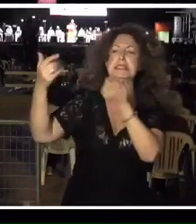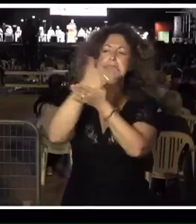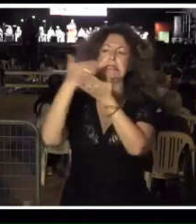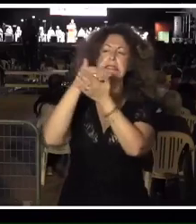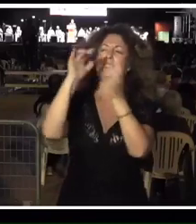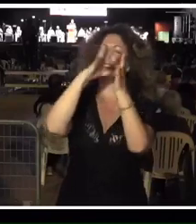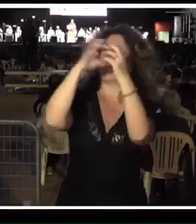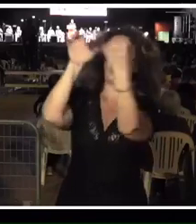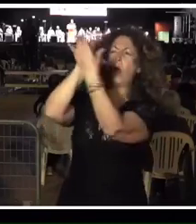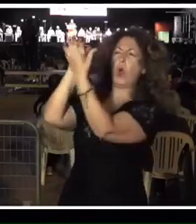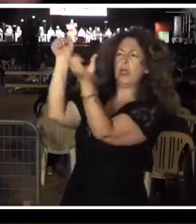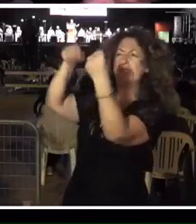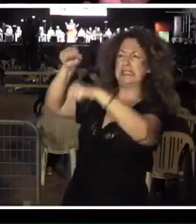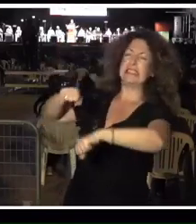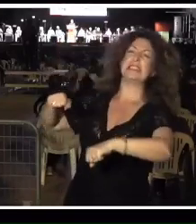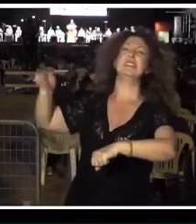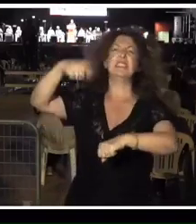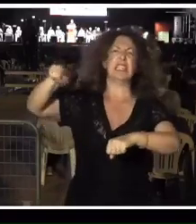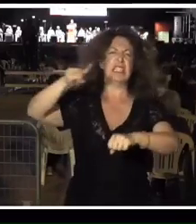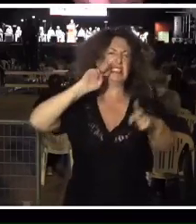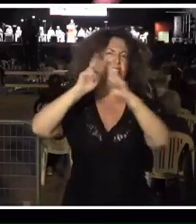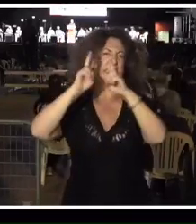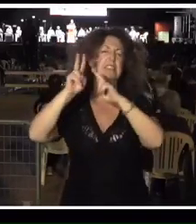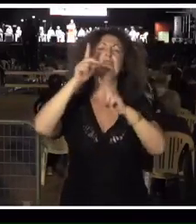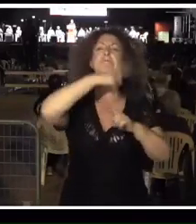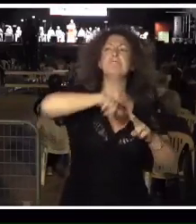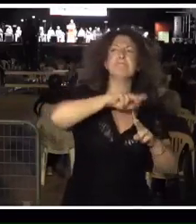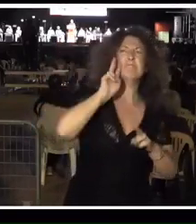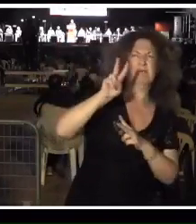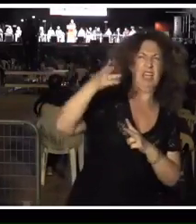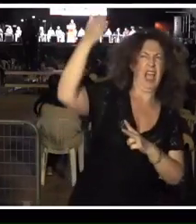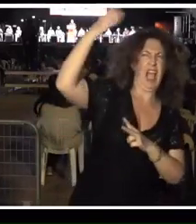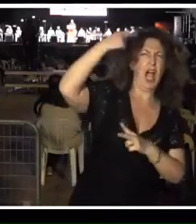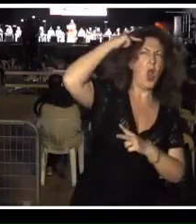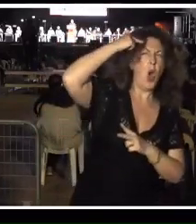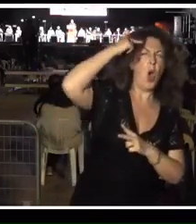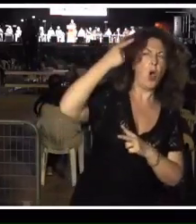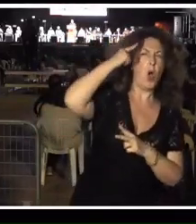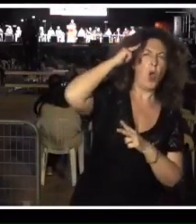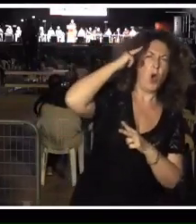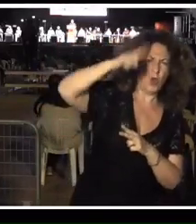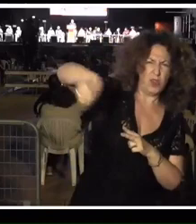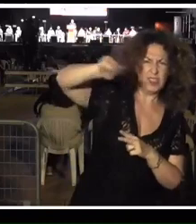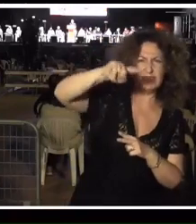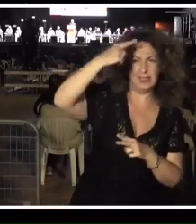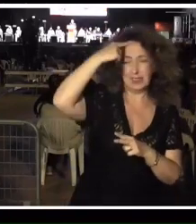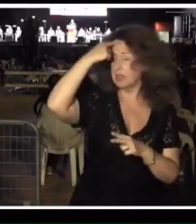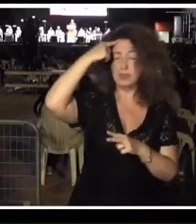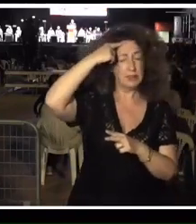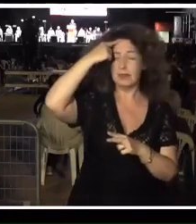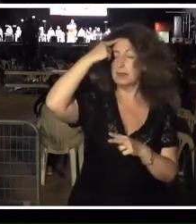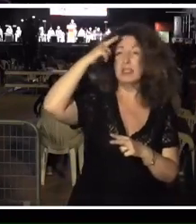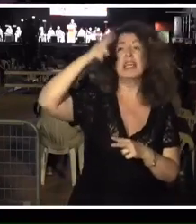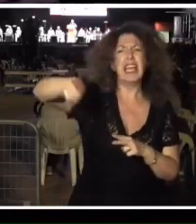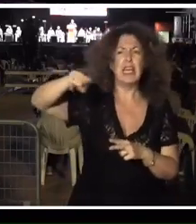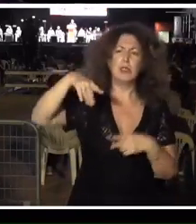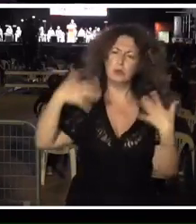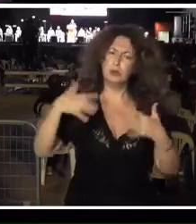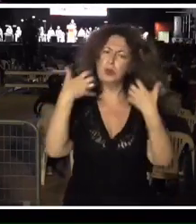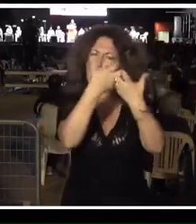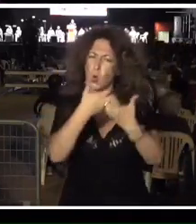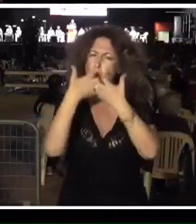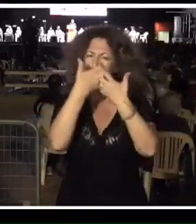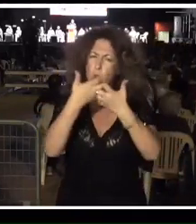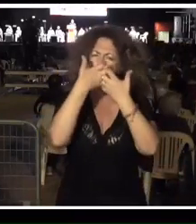atacado sistemáticamente como signos de locura, como signos de alguien que estaba perdiendo la cabeza. Y le ponían las cosas muy difíciles. Y, sin embargo,